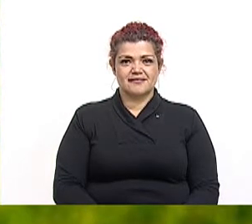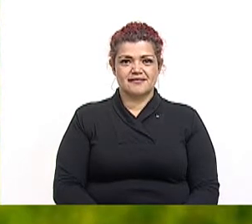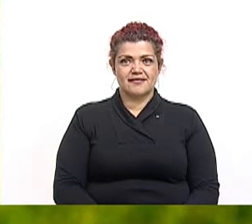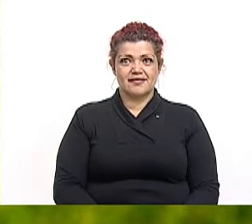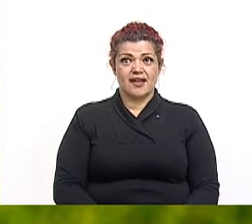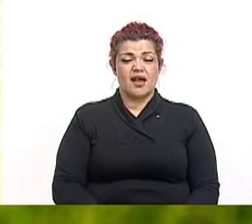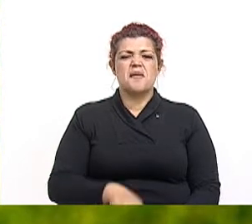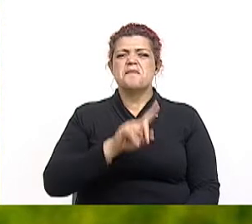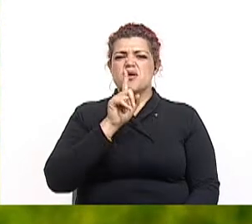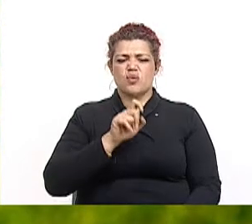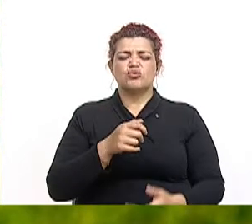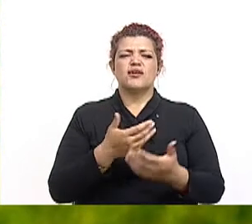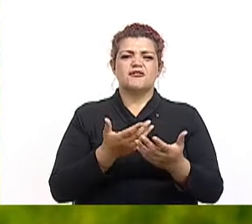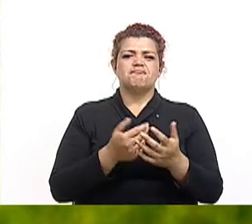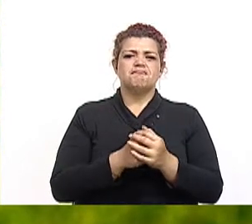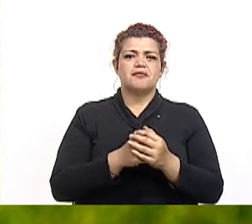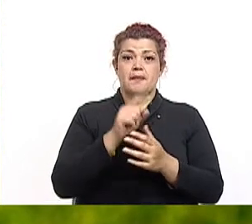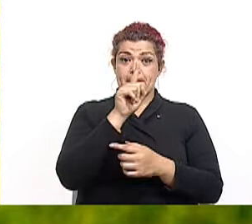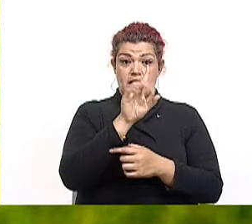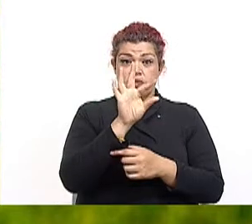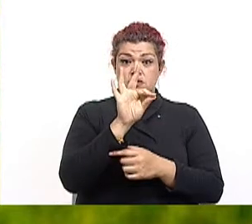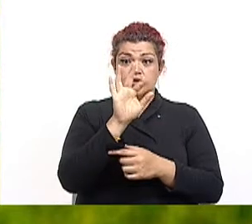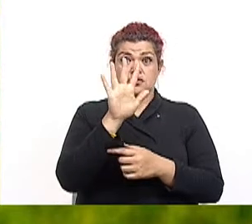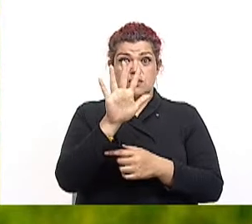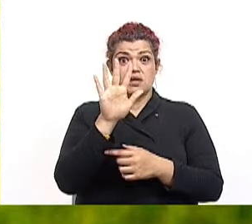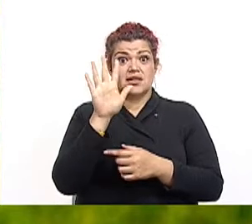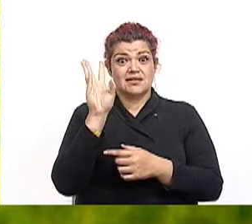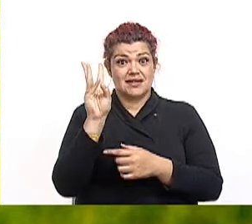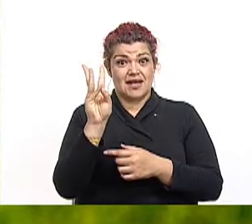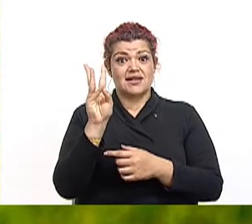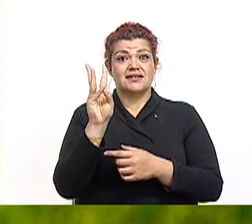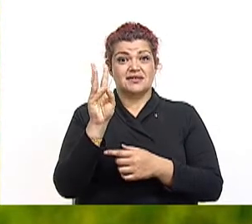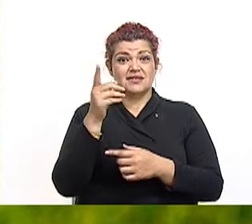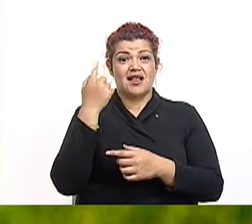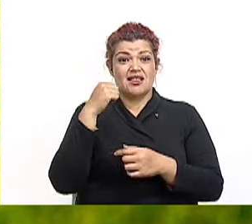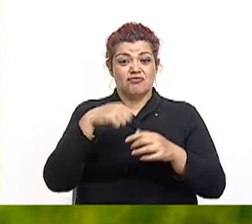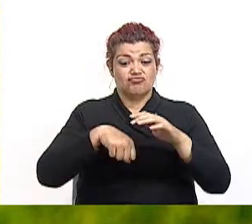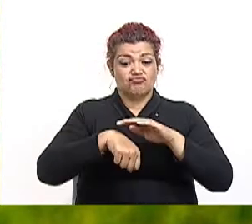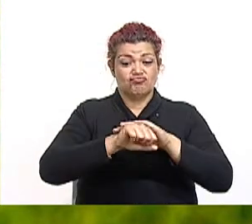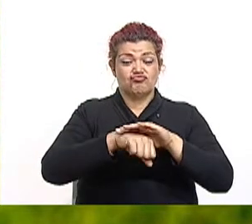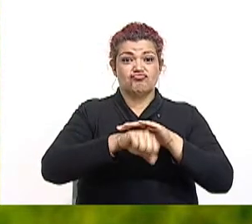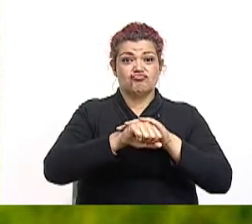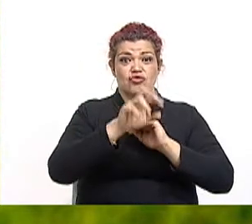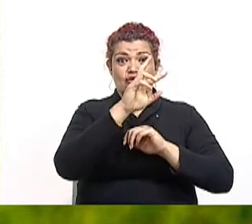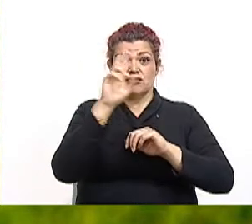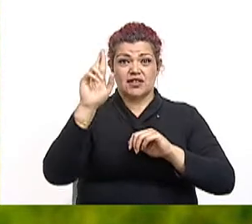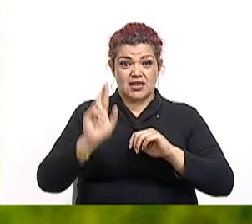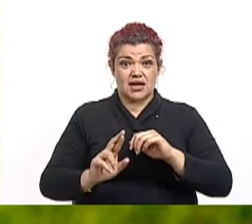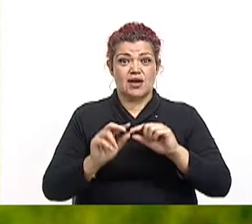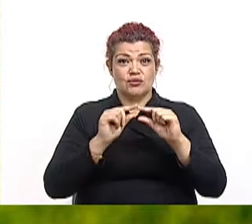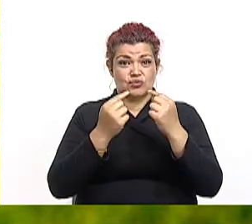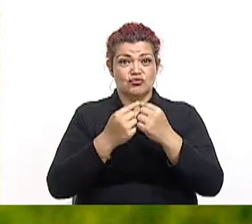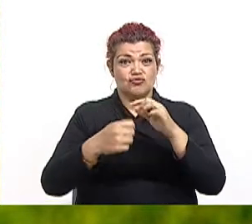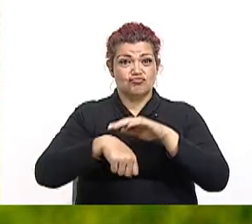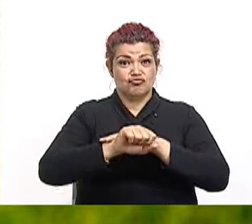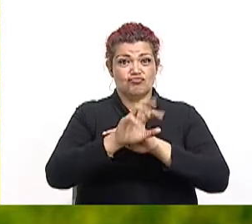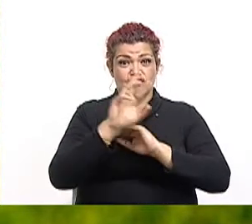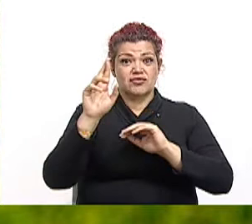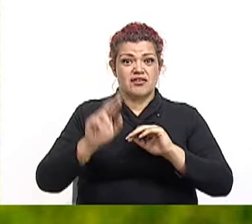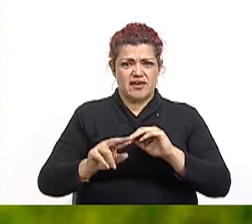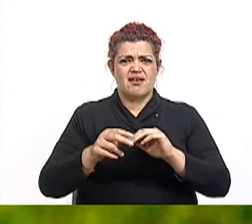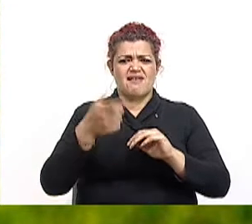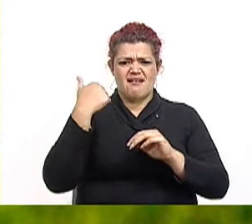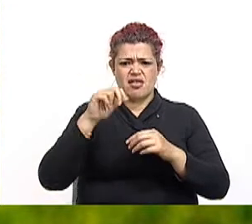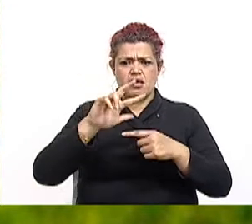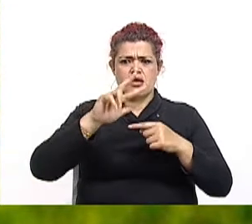La trivia es la siguiente. En 1956, la Selección Nacional de Fútbol de Costa Rica logró un extraordinario